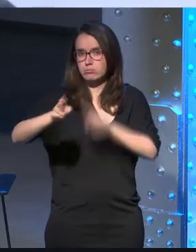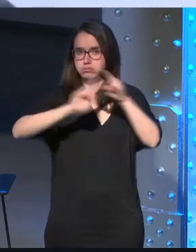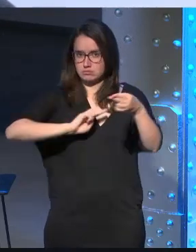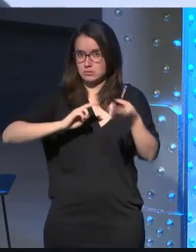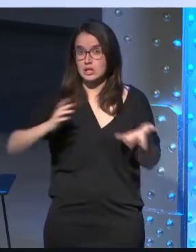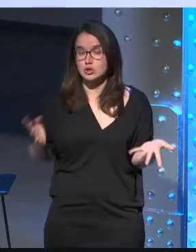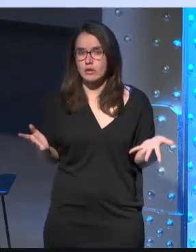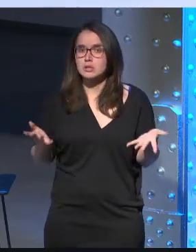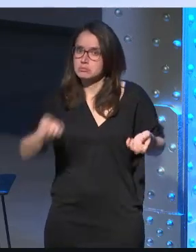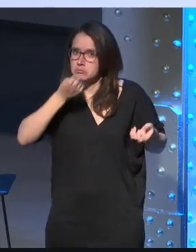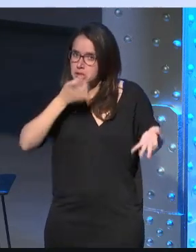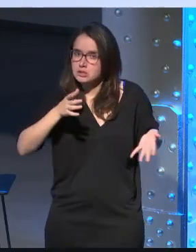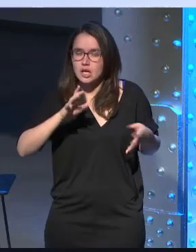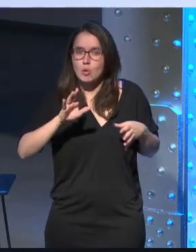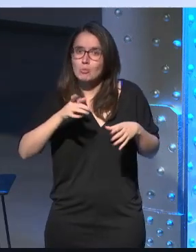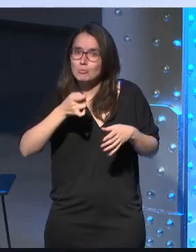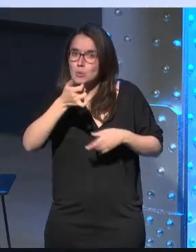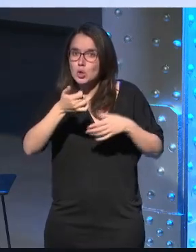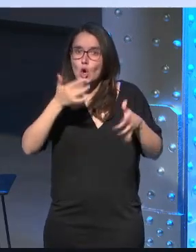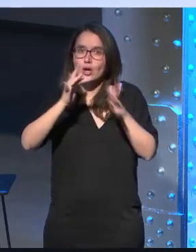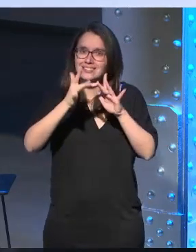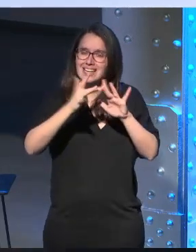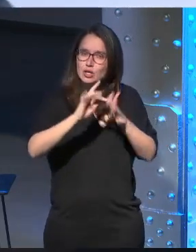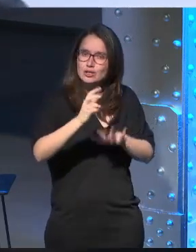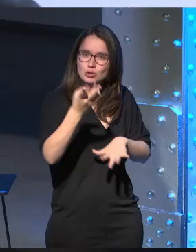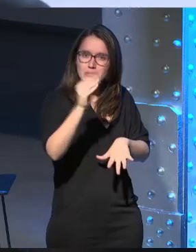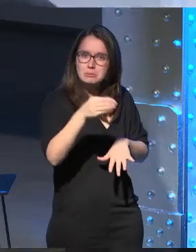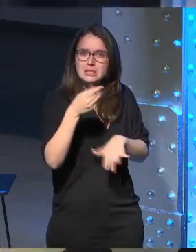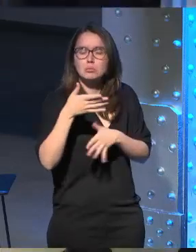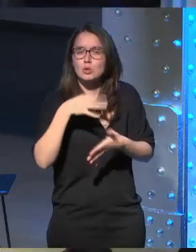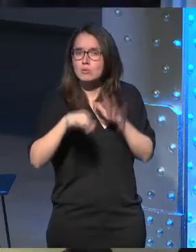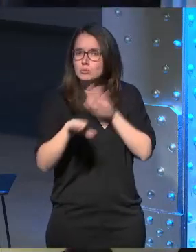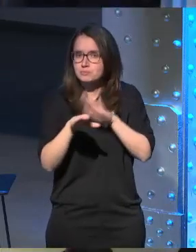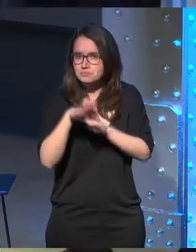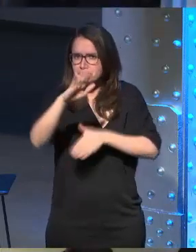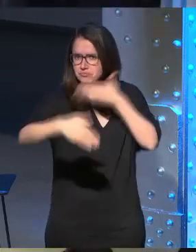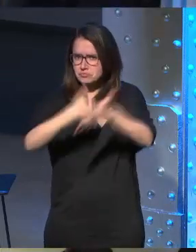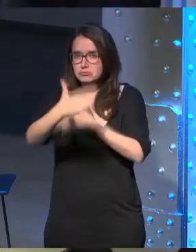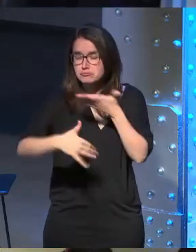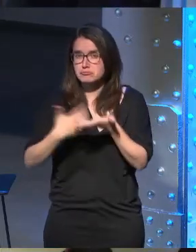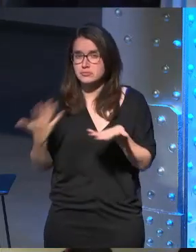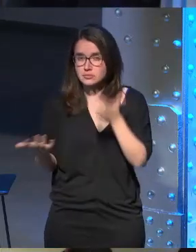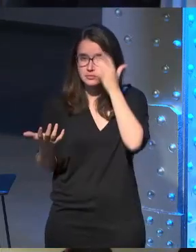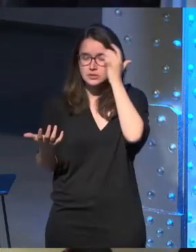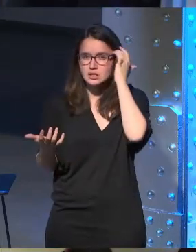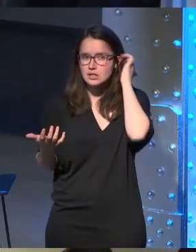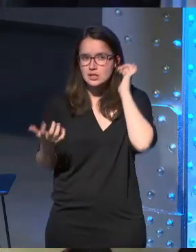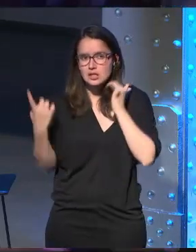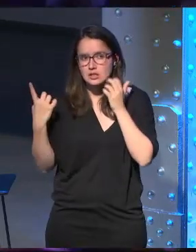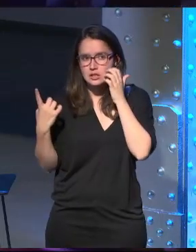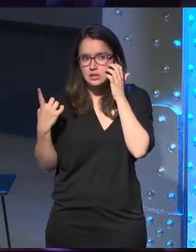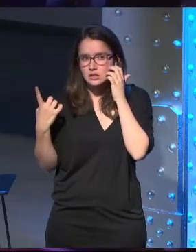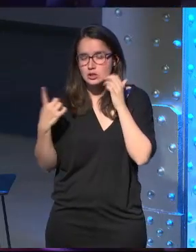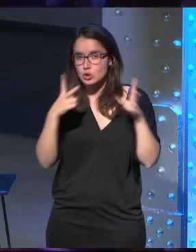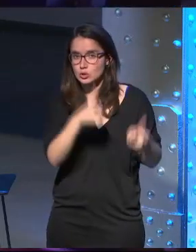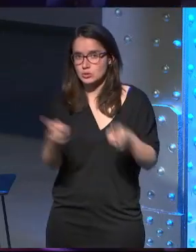entonces bueno pues ya habíamos metido un par de interacciones más sabíamos más y podíamos seguir avanzando este es uno de los